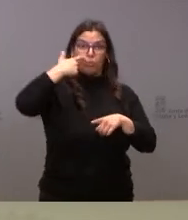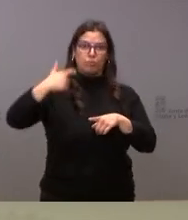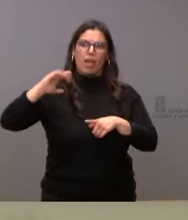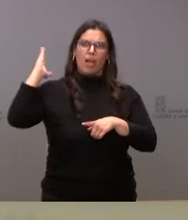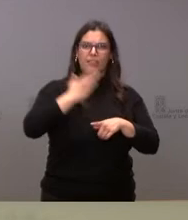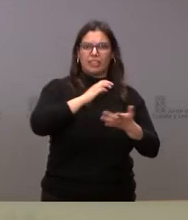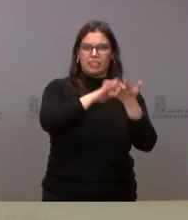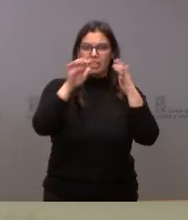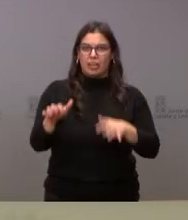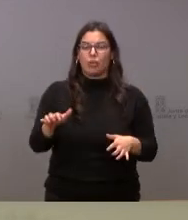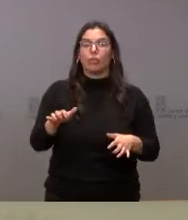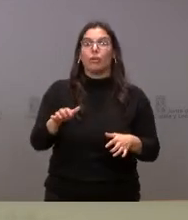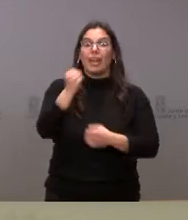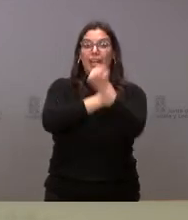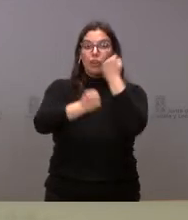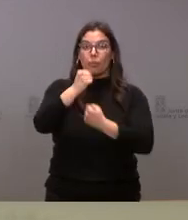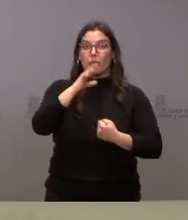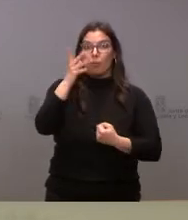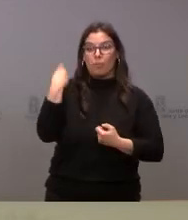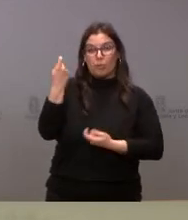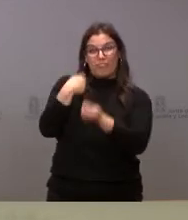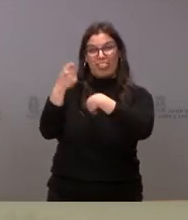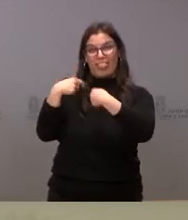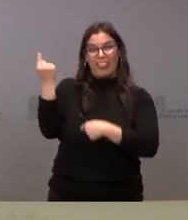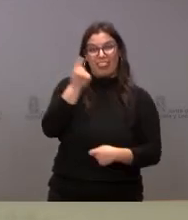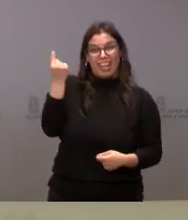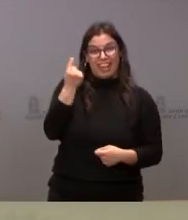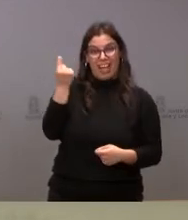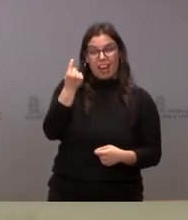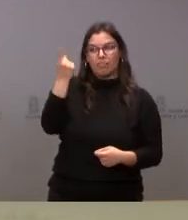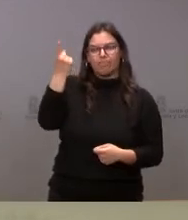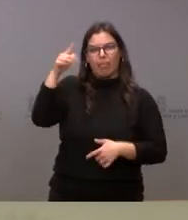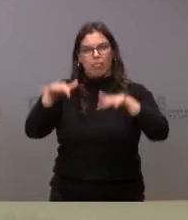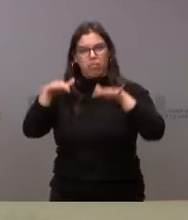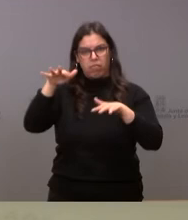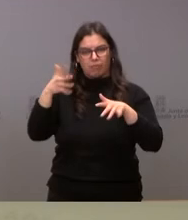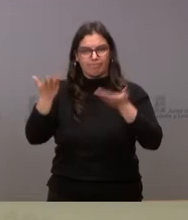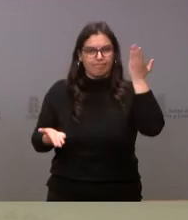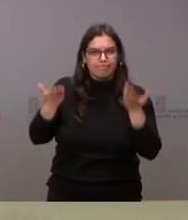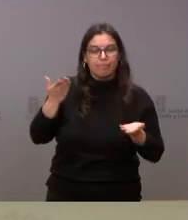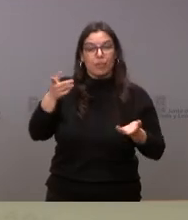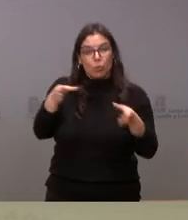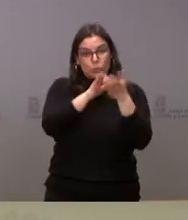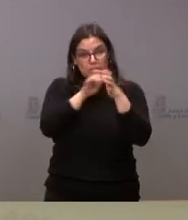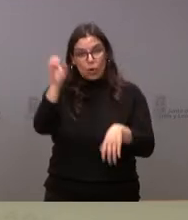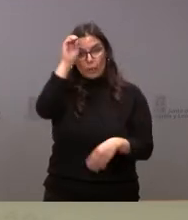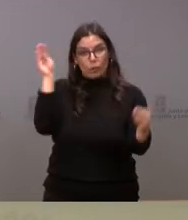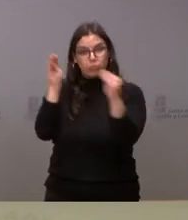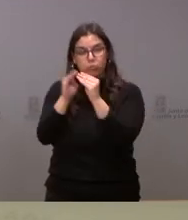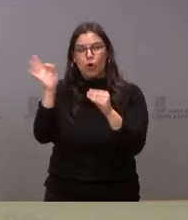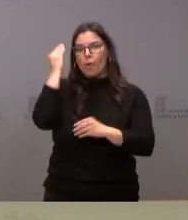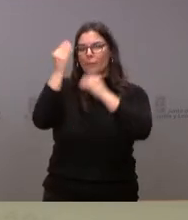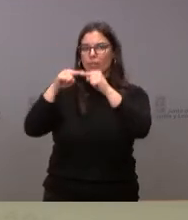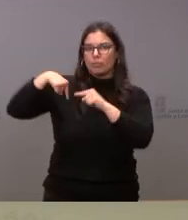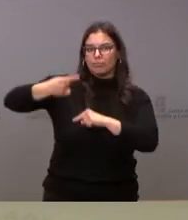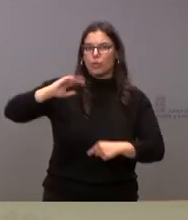León por la inestabilidad en los mercados del comercio de cereal. Y quería preguntarle si la Junta de Castilla y León comparte esta visión o qué efectos cree que puede